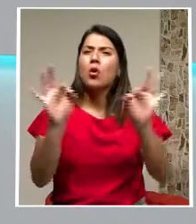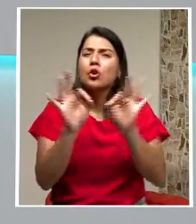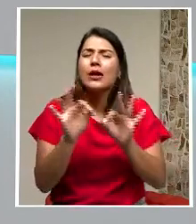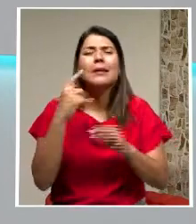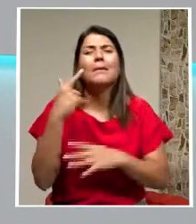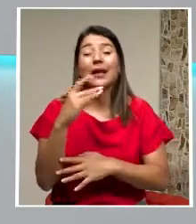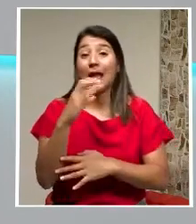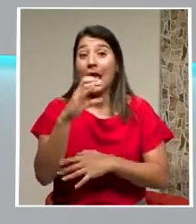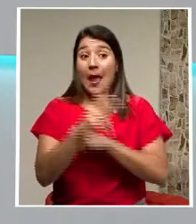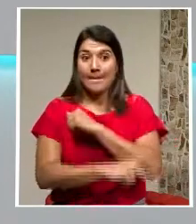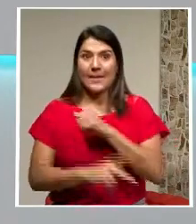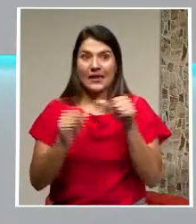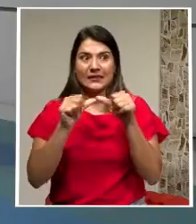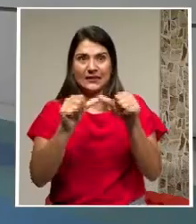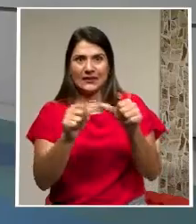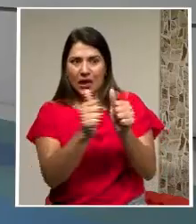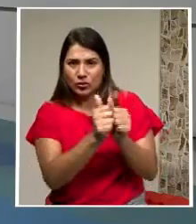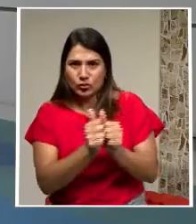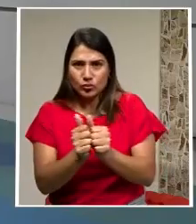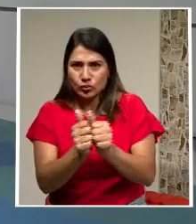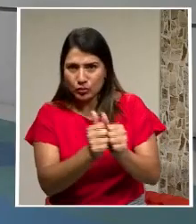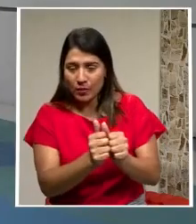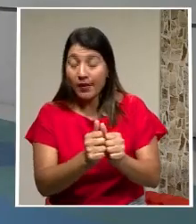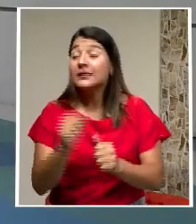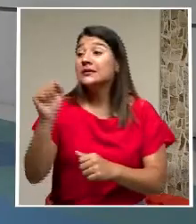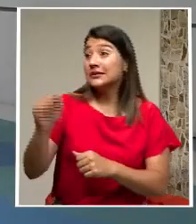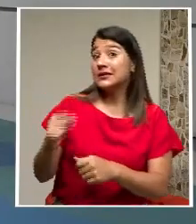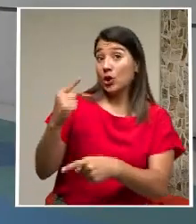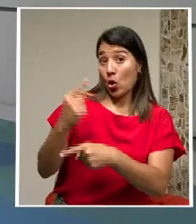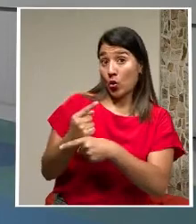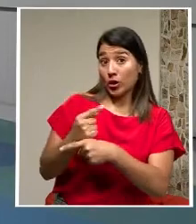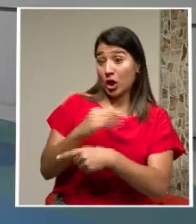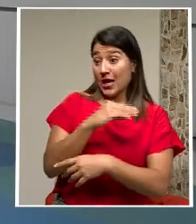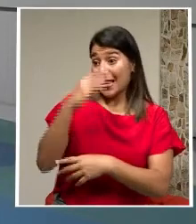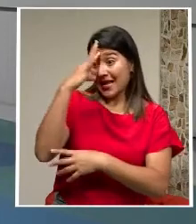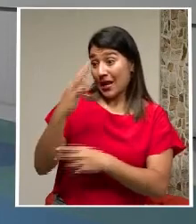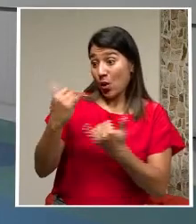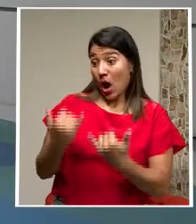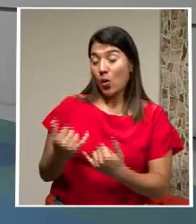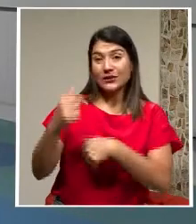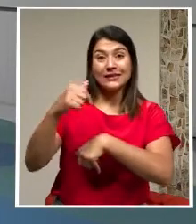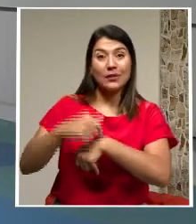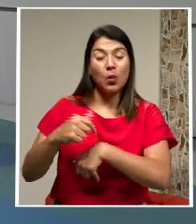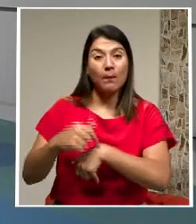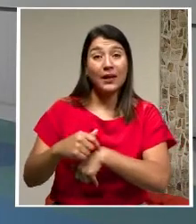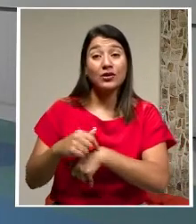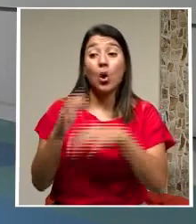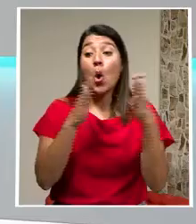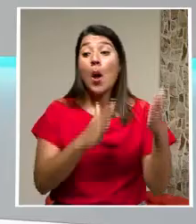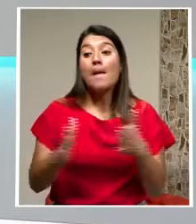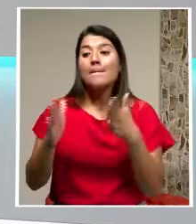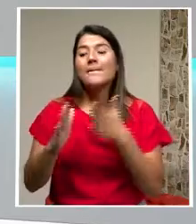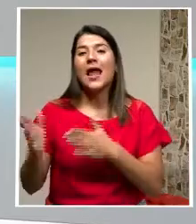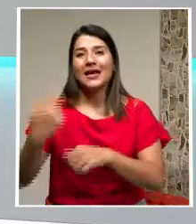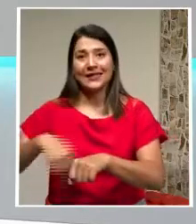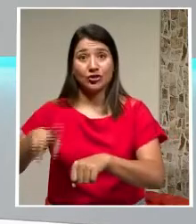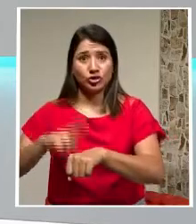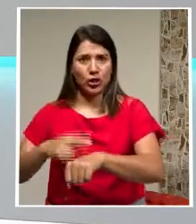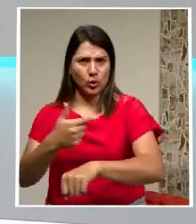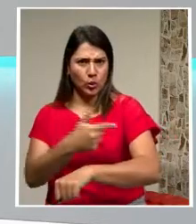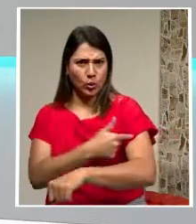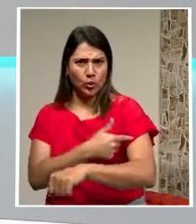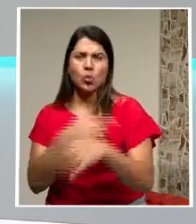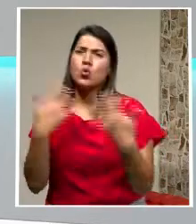cohesionado Así es Ernesto Y yo creo que En este momento En que estamos El plan nacional De vacunación Es un eje